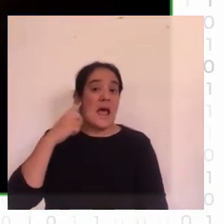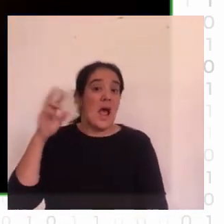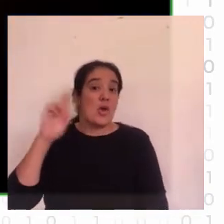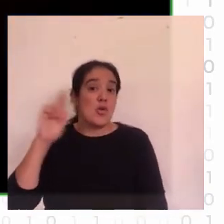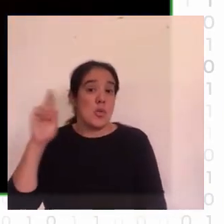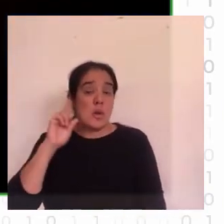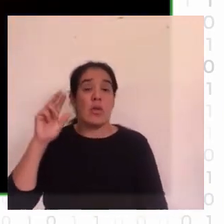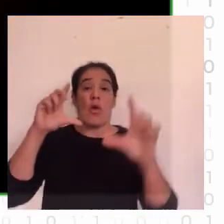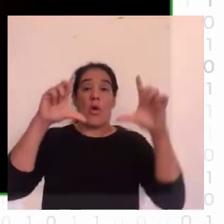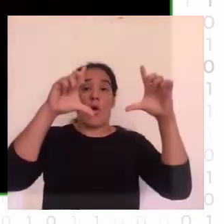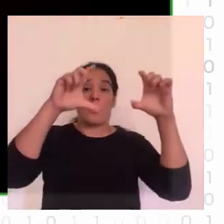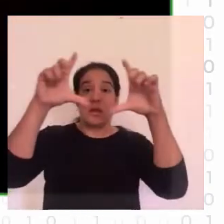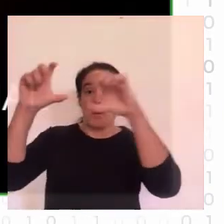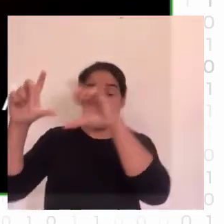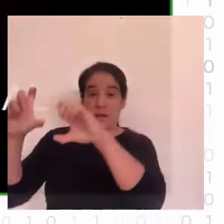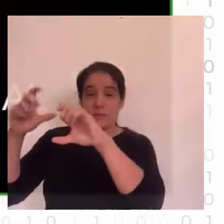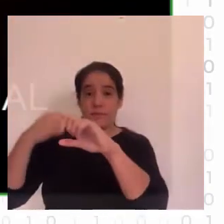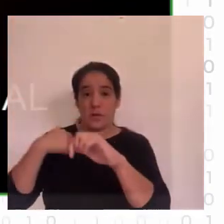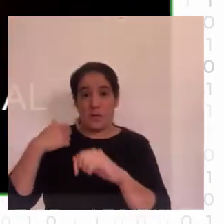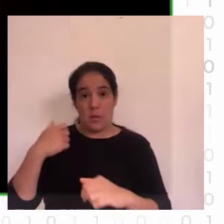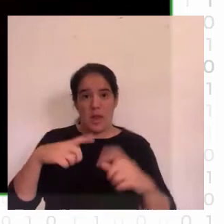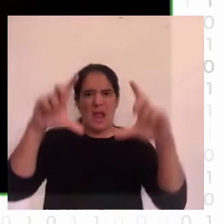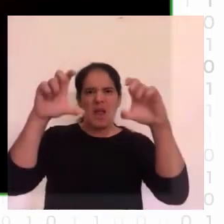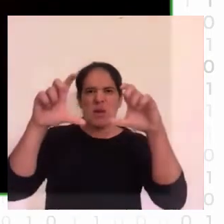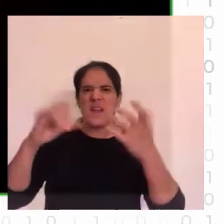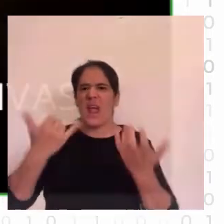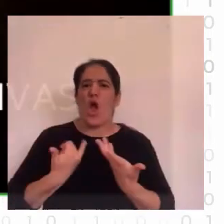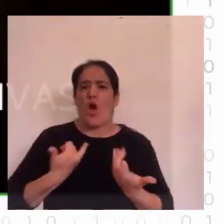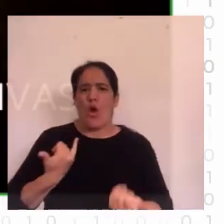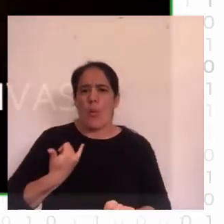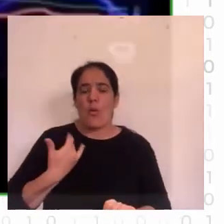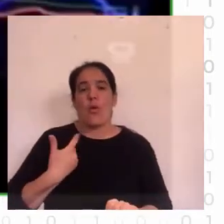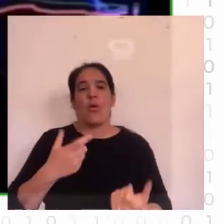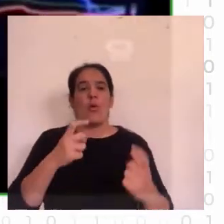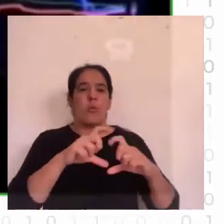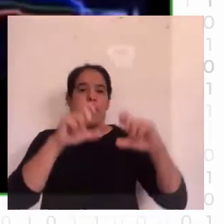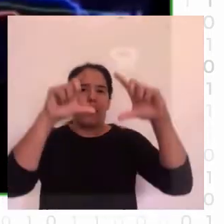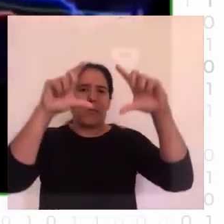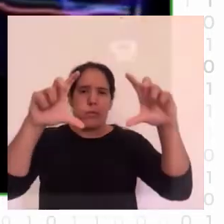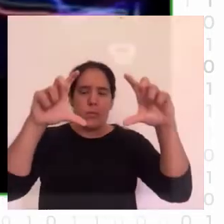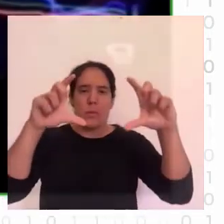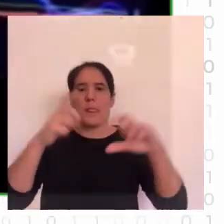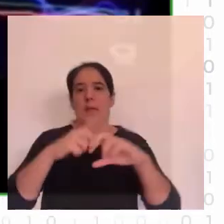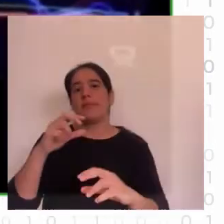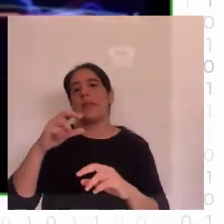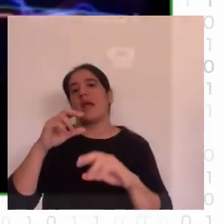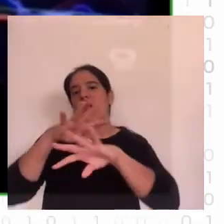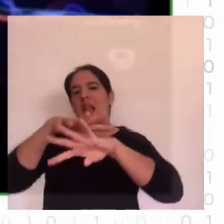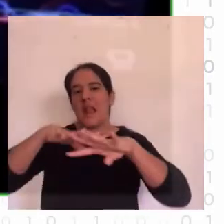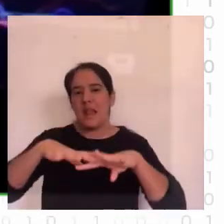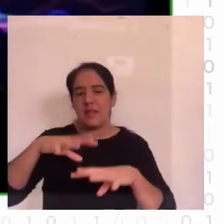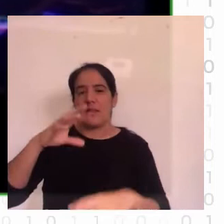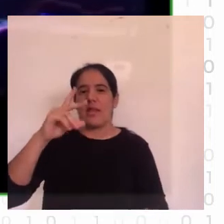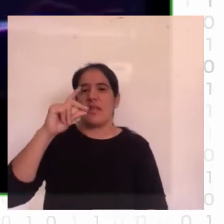imágenes utilizamos inteligencia artificial más específicamente las redes generativas las redes generativas nos permiten